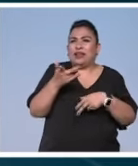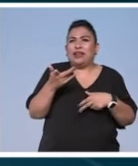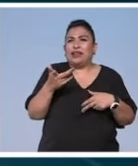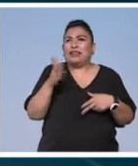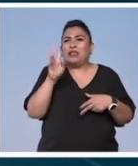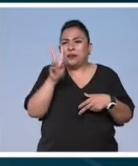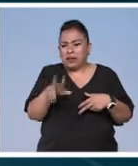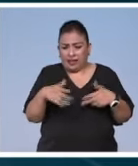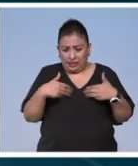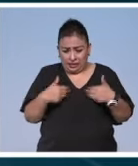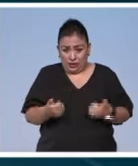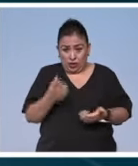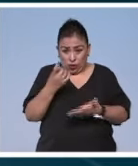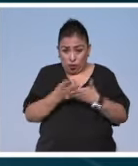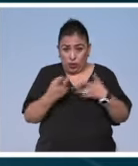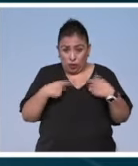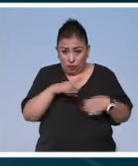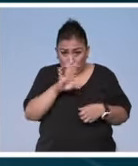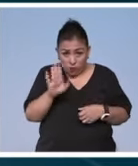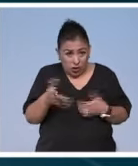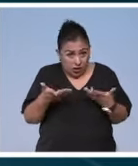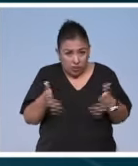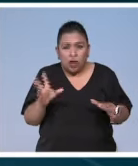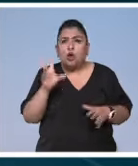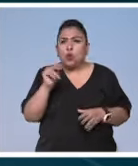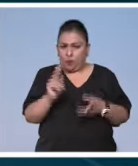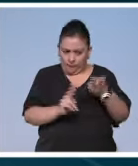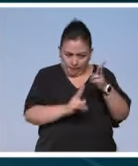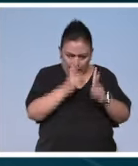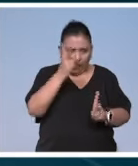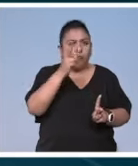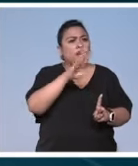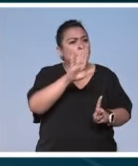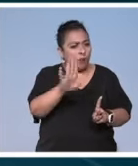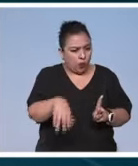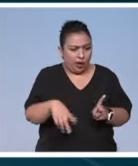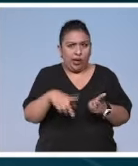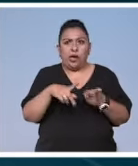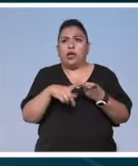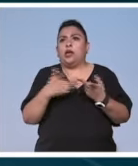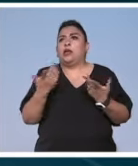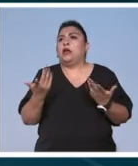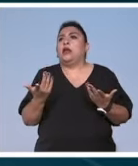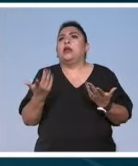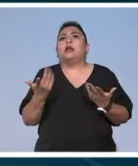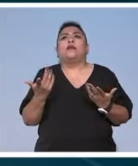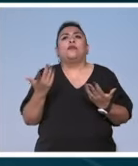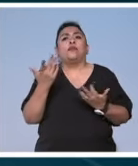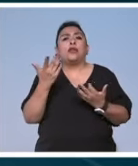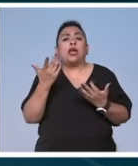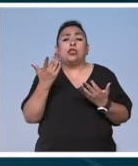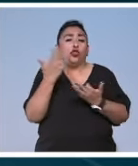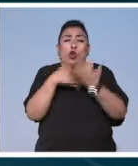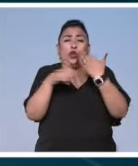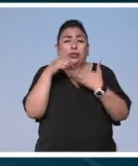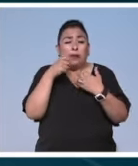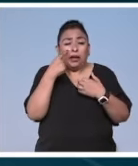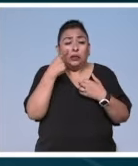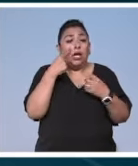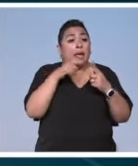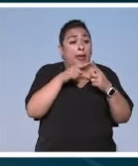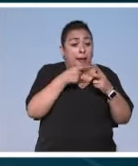también que no solo las personas nos morimos sino también las plantas también todo momento tiene un principio y final